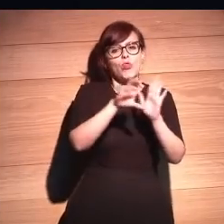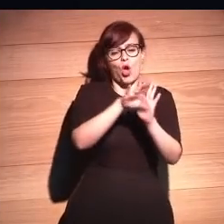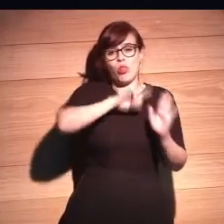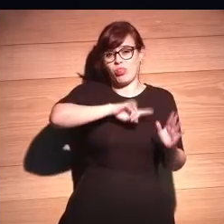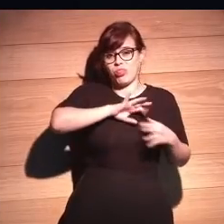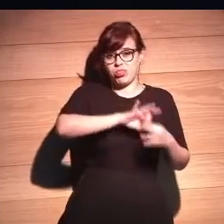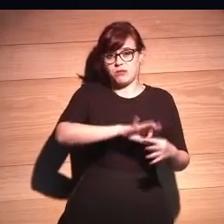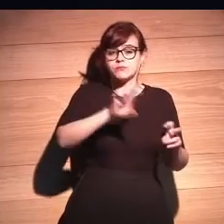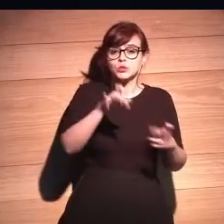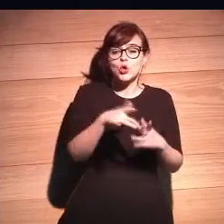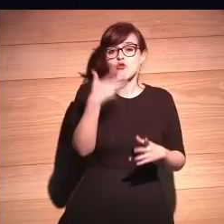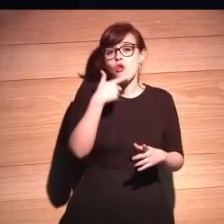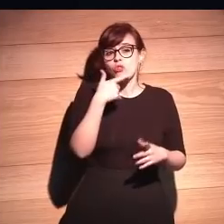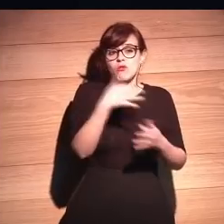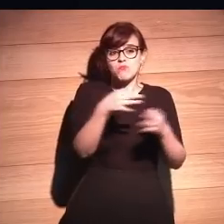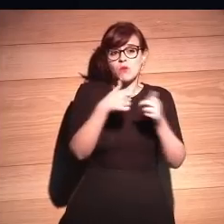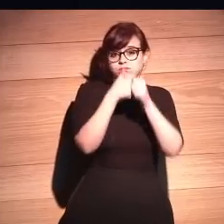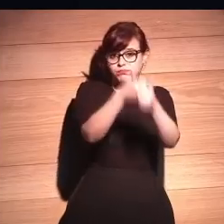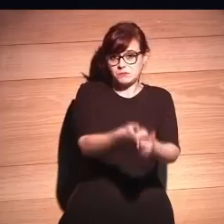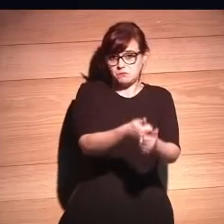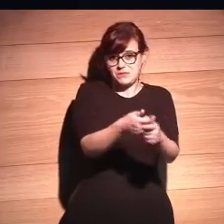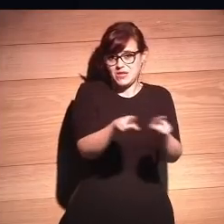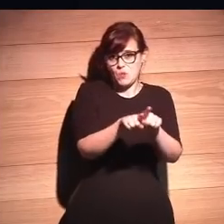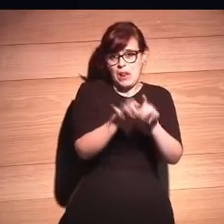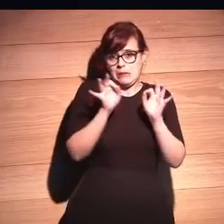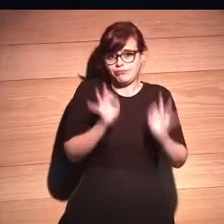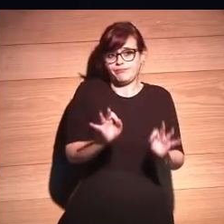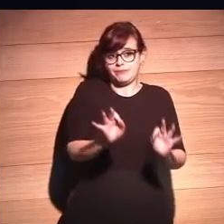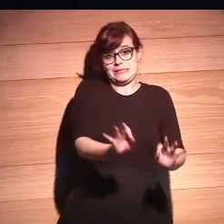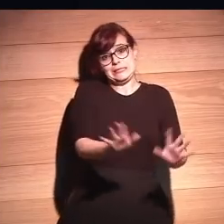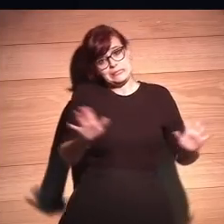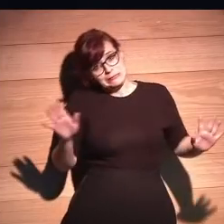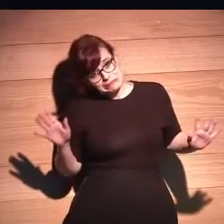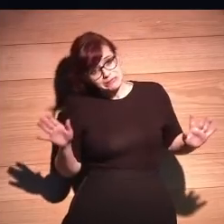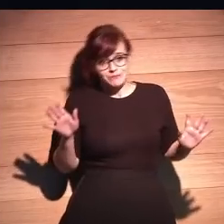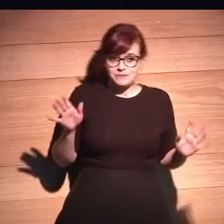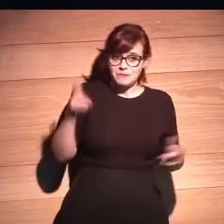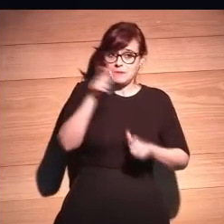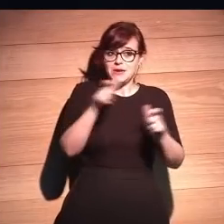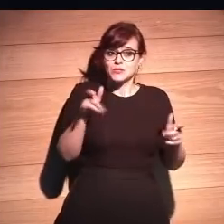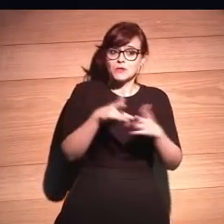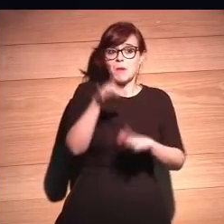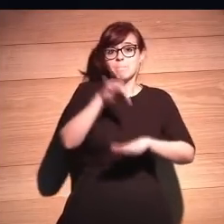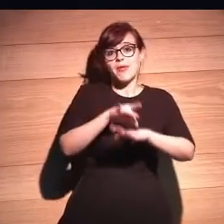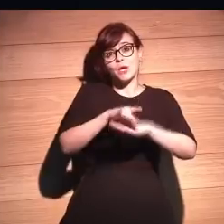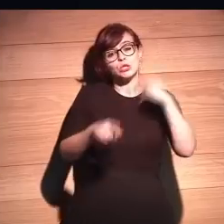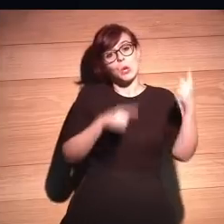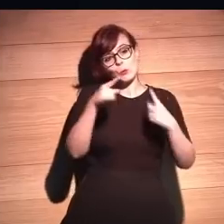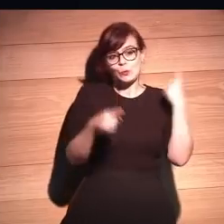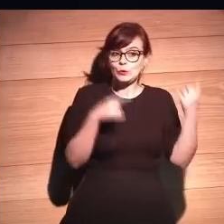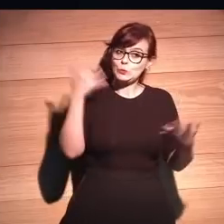la verdad es que los que yo conozco no están seguidos a pies juntillas por mucha gente ¿eh? yo conozco médicos que